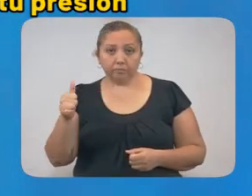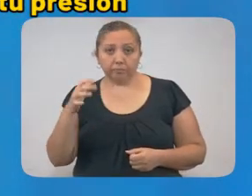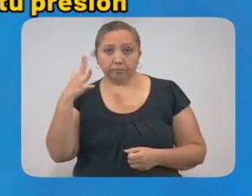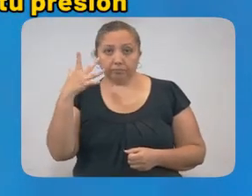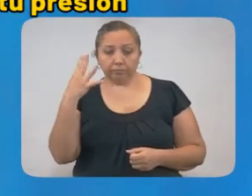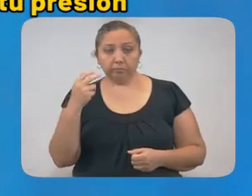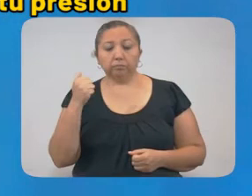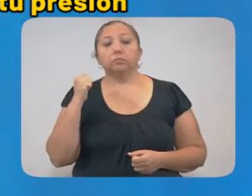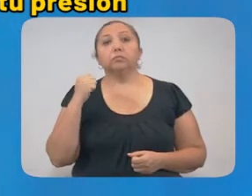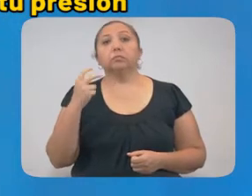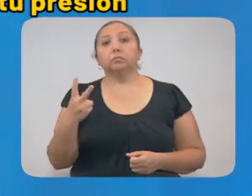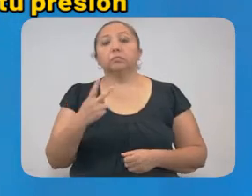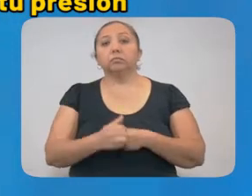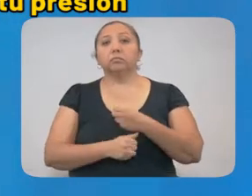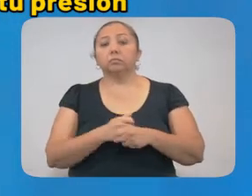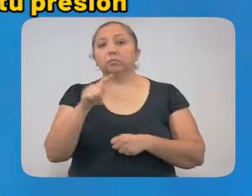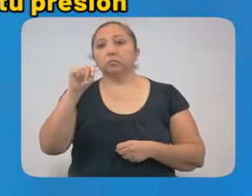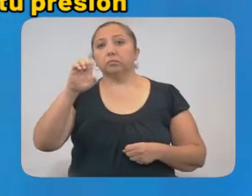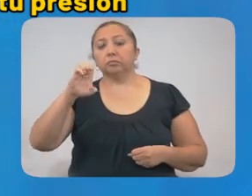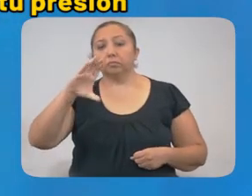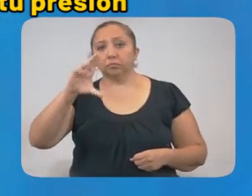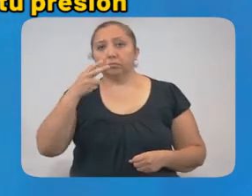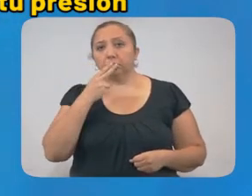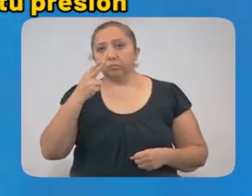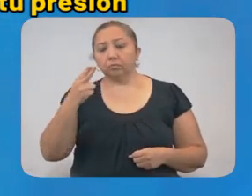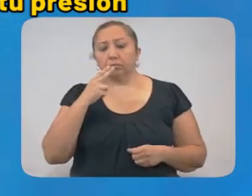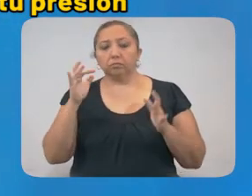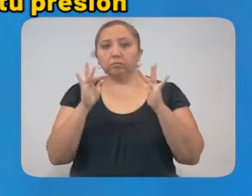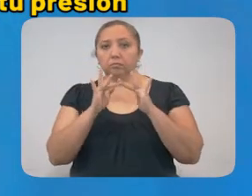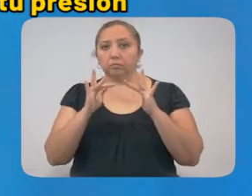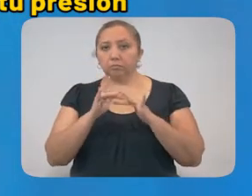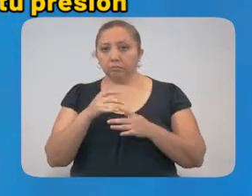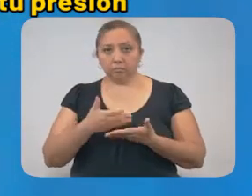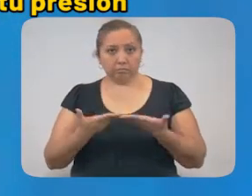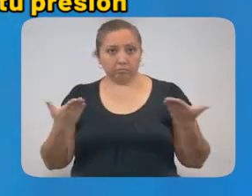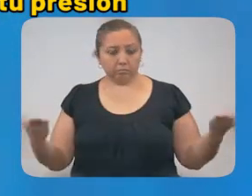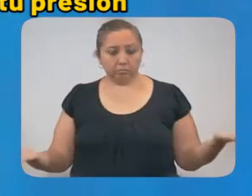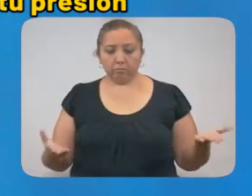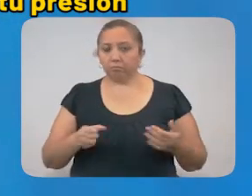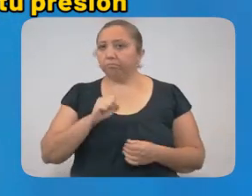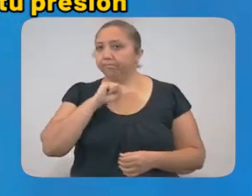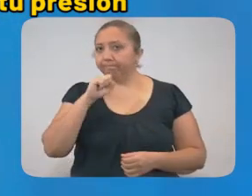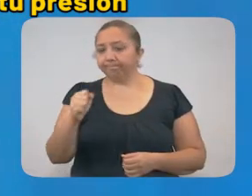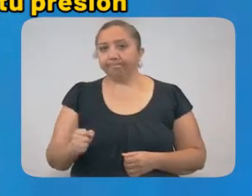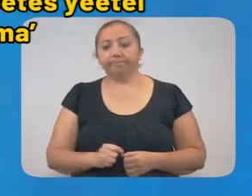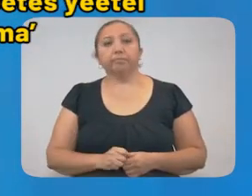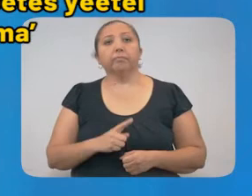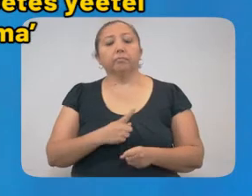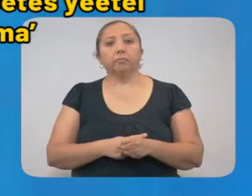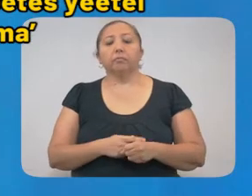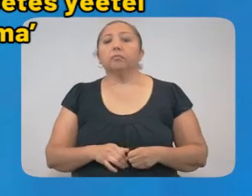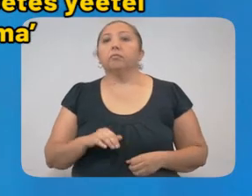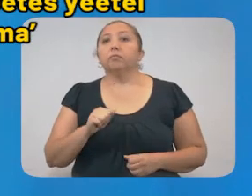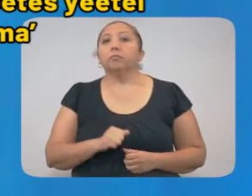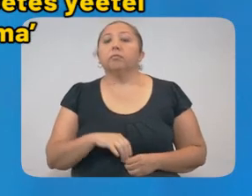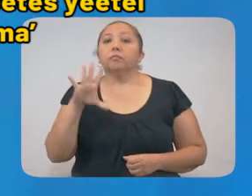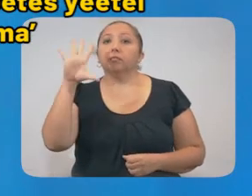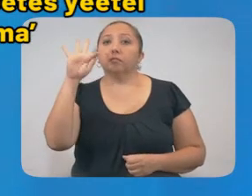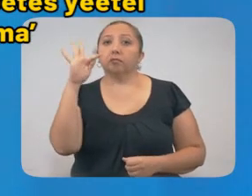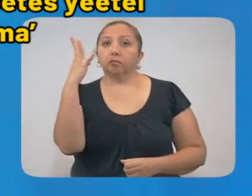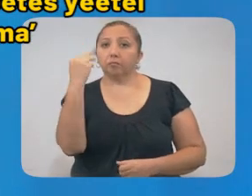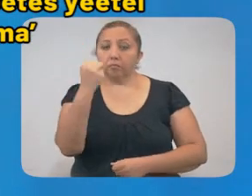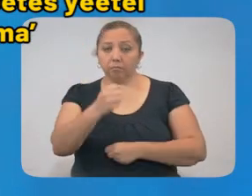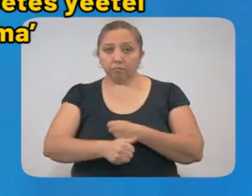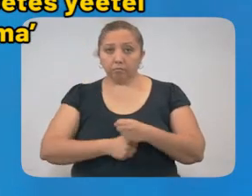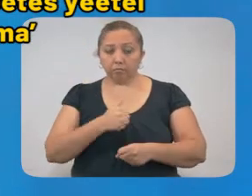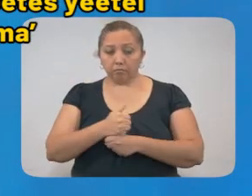de Tecó, con hipertensión y tabaquismo. Sus contactos al momento se reportan sin síntomas. De 49 años